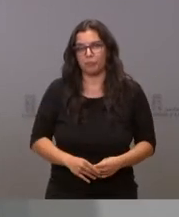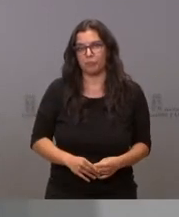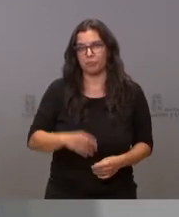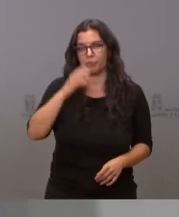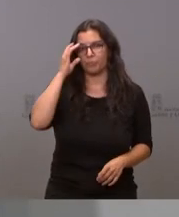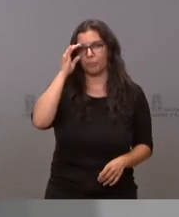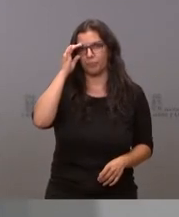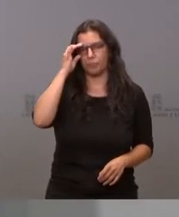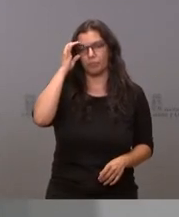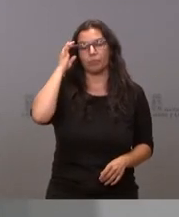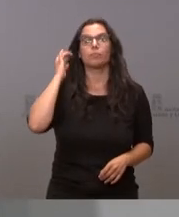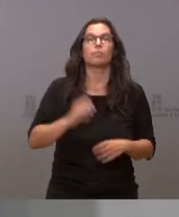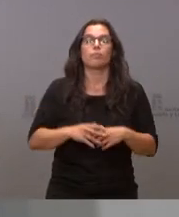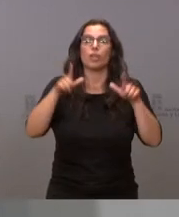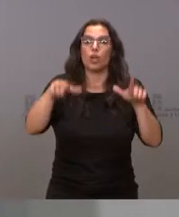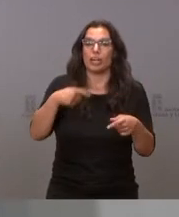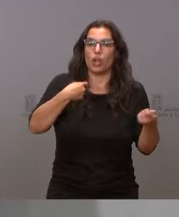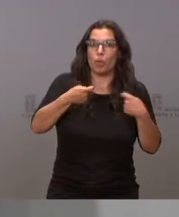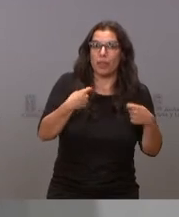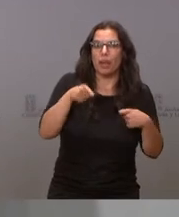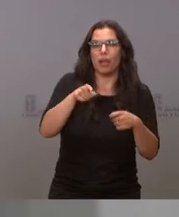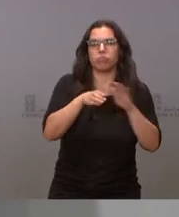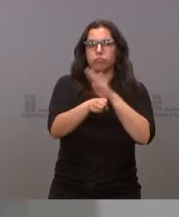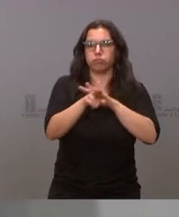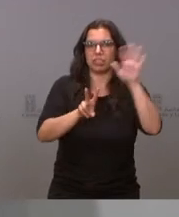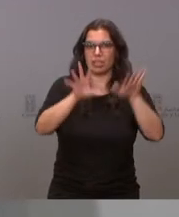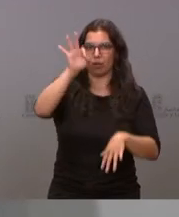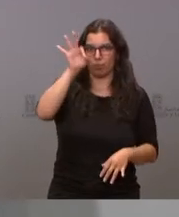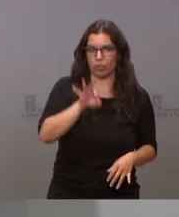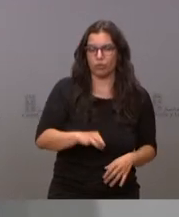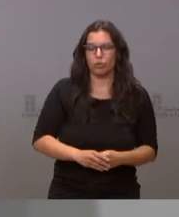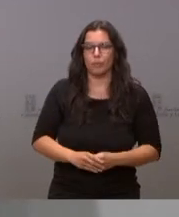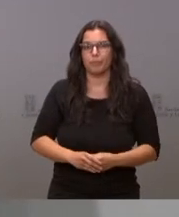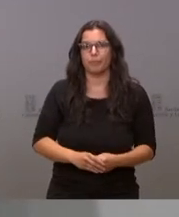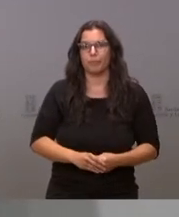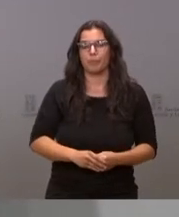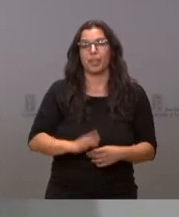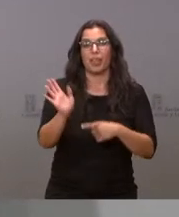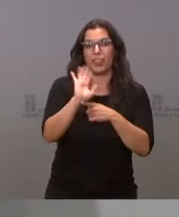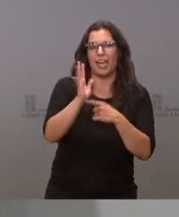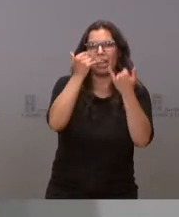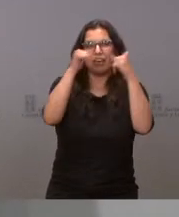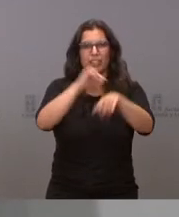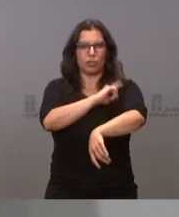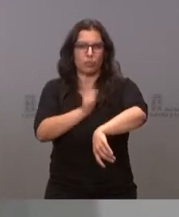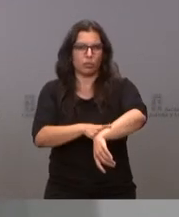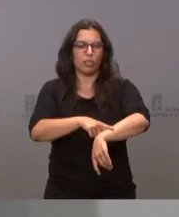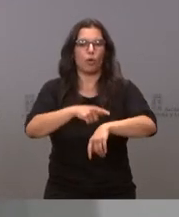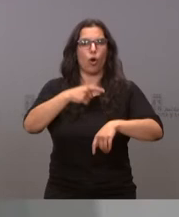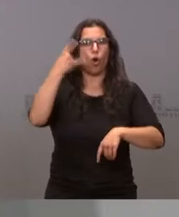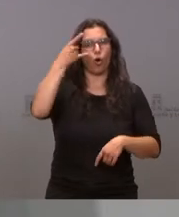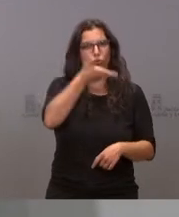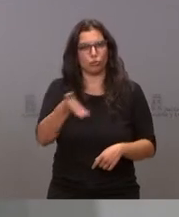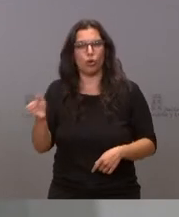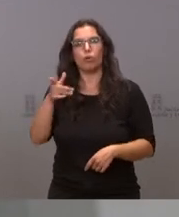Los establecimientos y locales comerciales van a estar al 75%. En los cines, eventos deportivos, plazas de toros, se va a